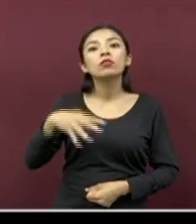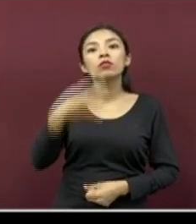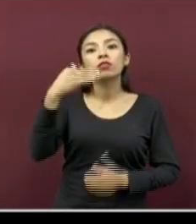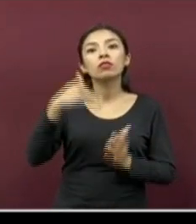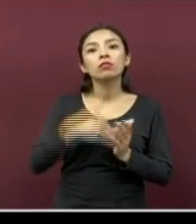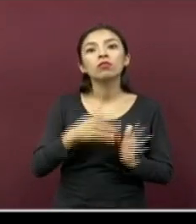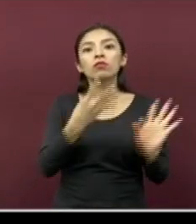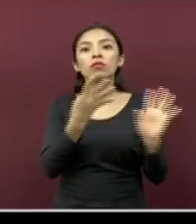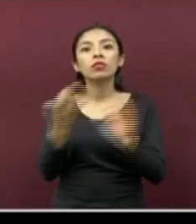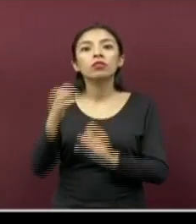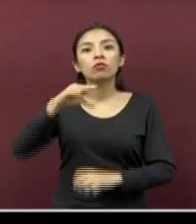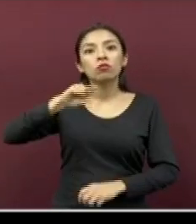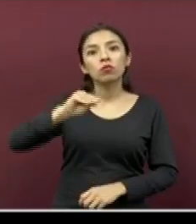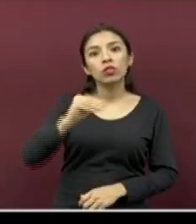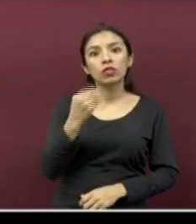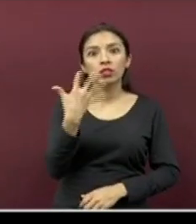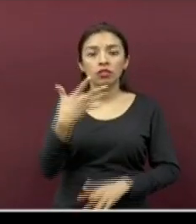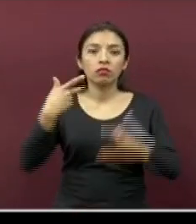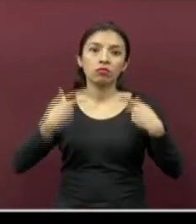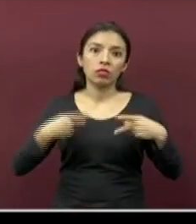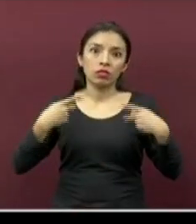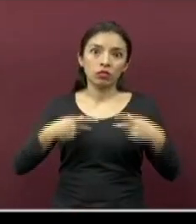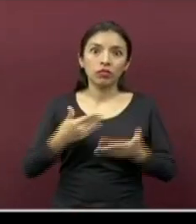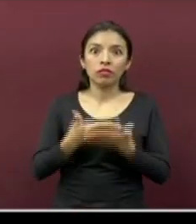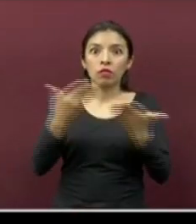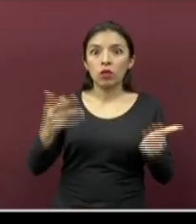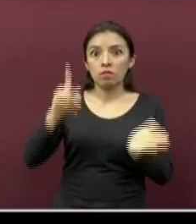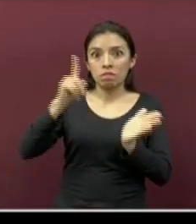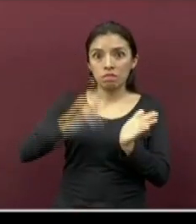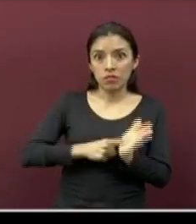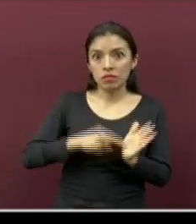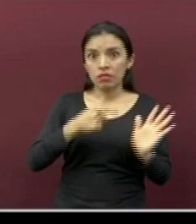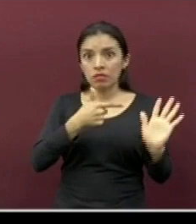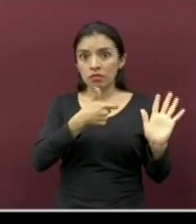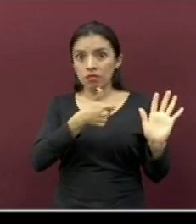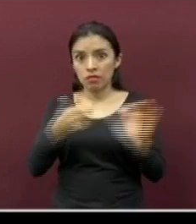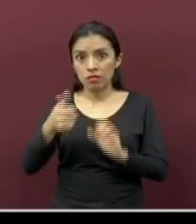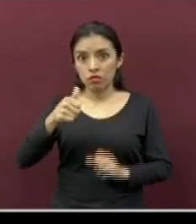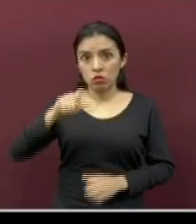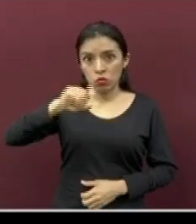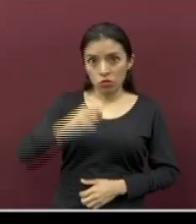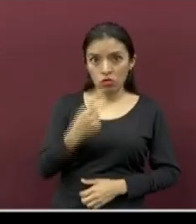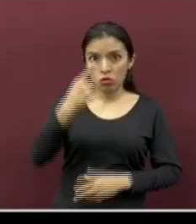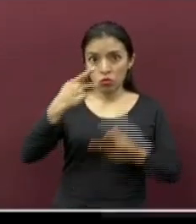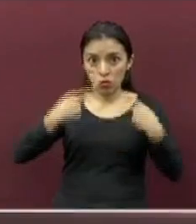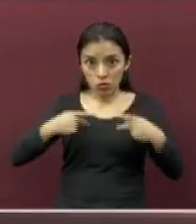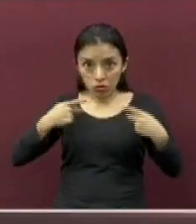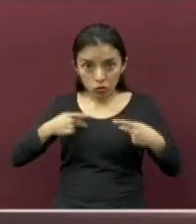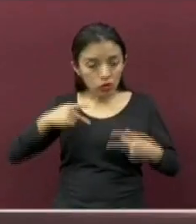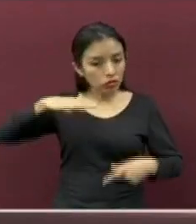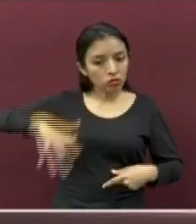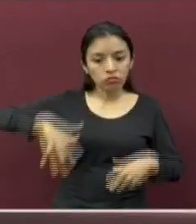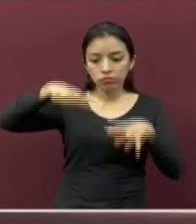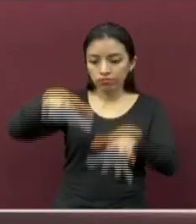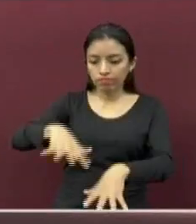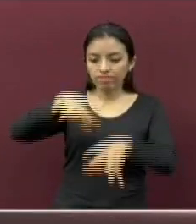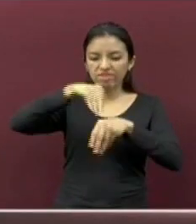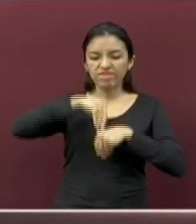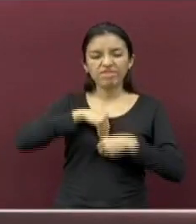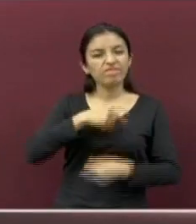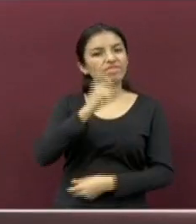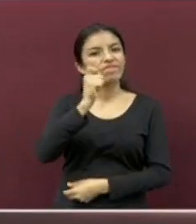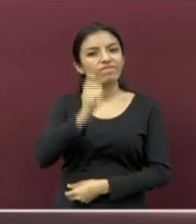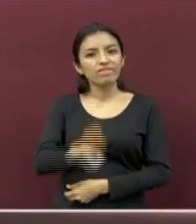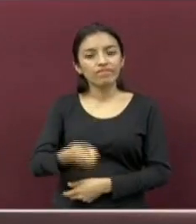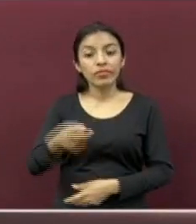995. Y ahora 1,621 son los casos actuales. Recuerden que estos pacientes